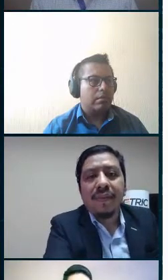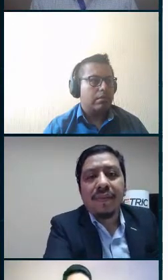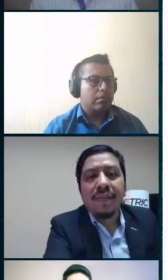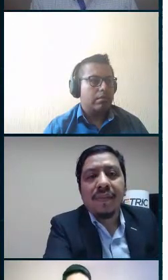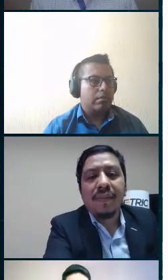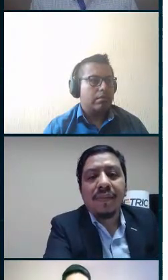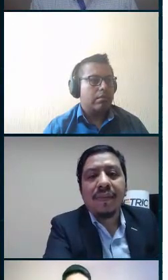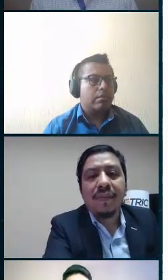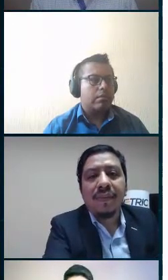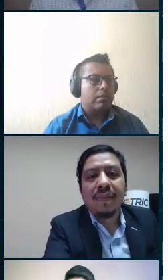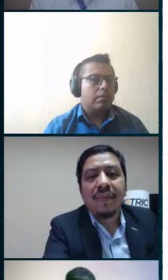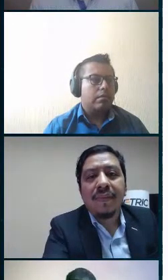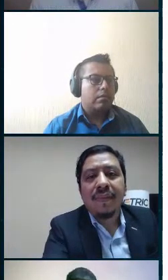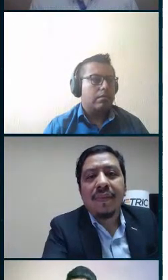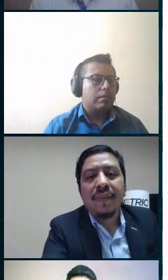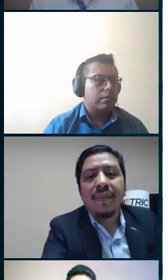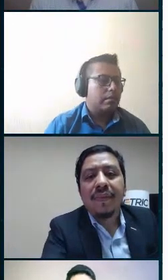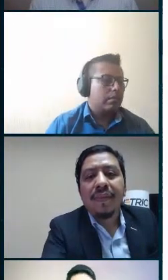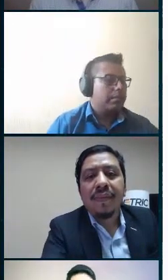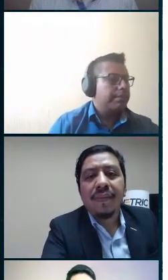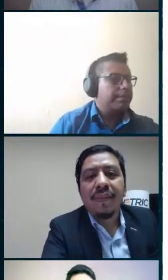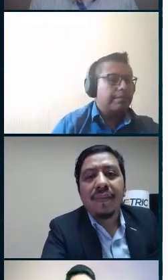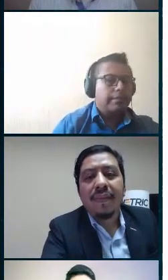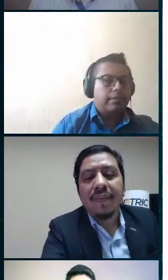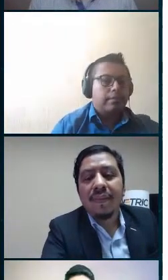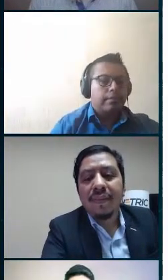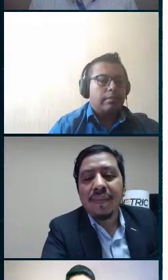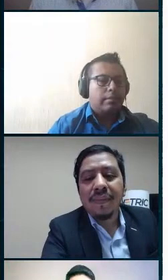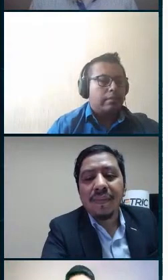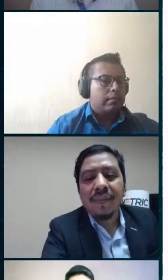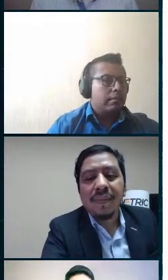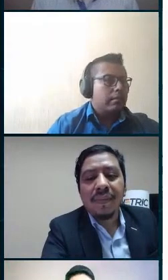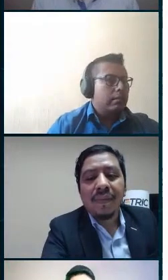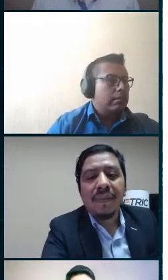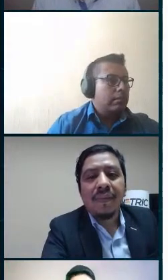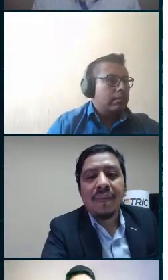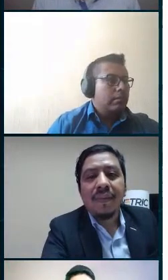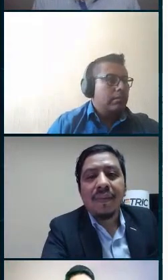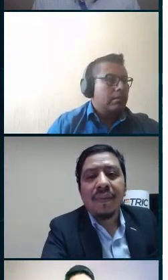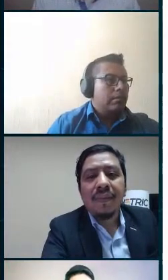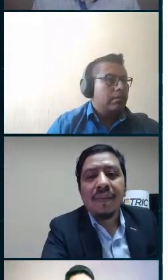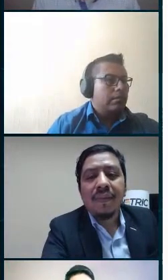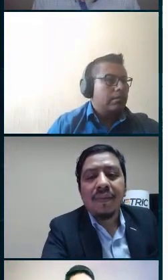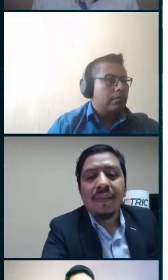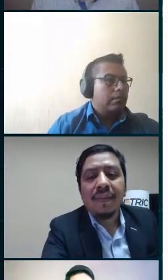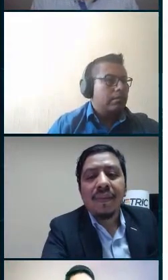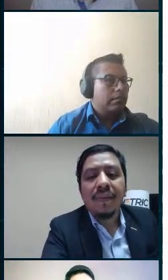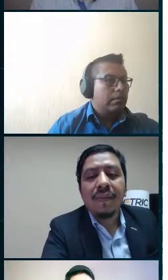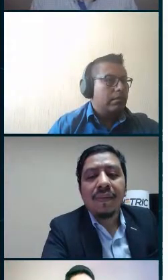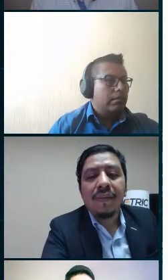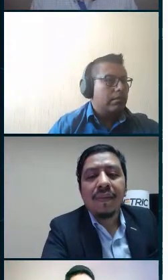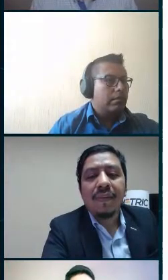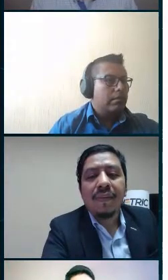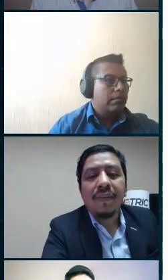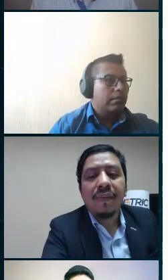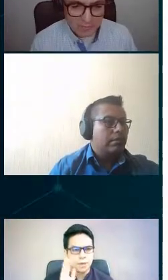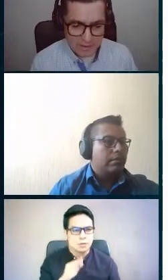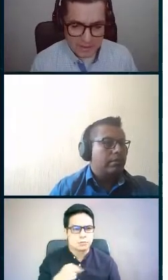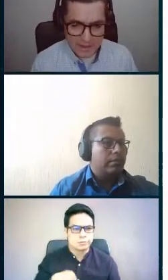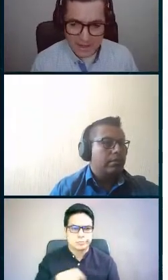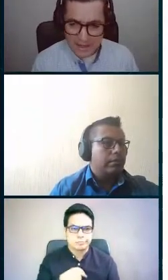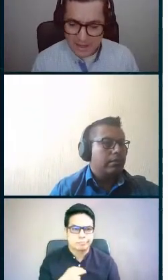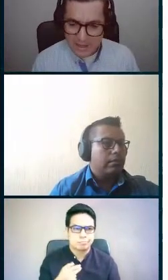como parte de la atención de los pedidos que se